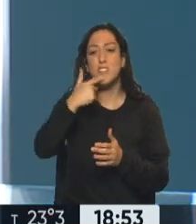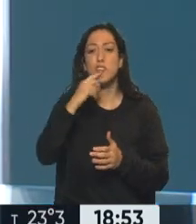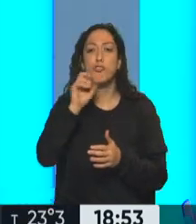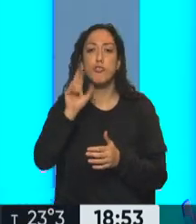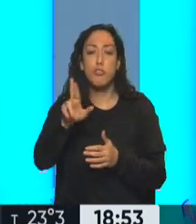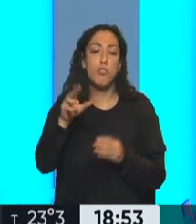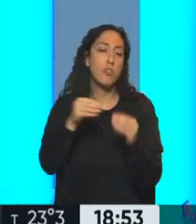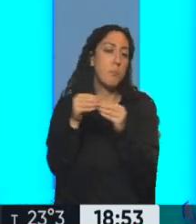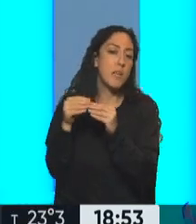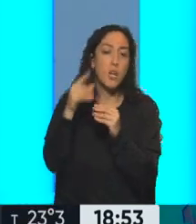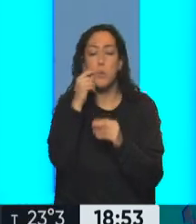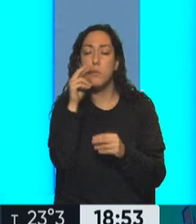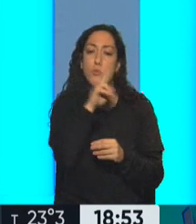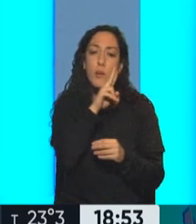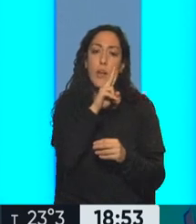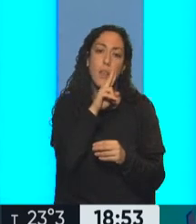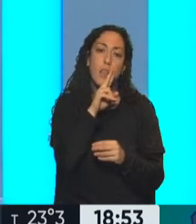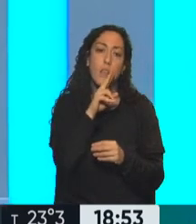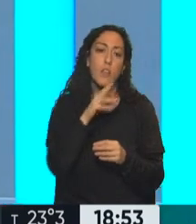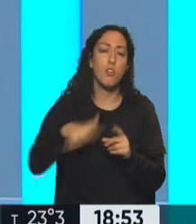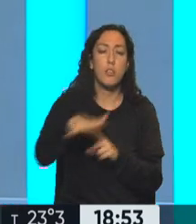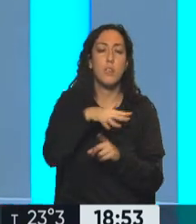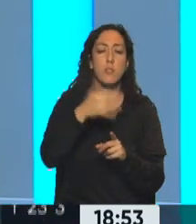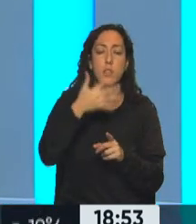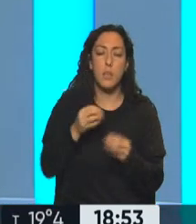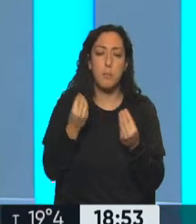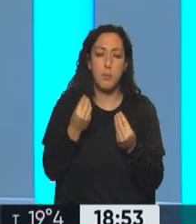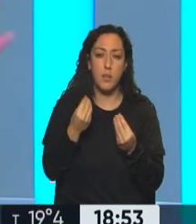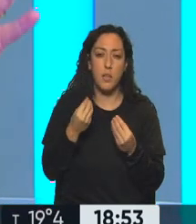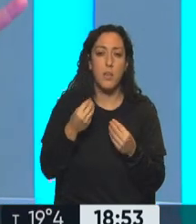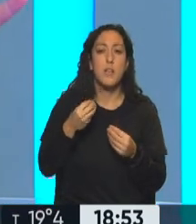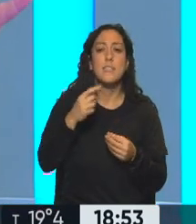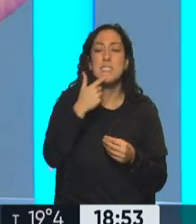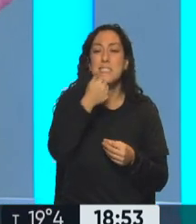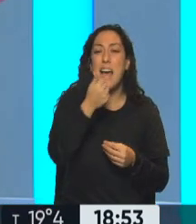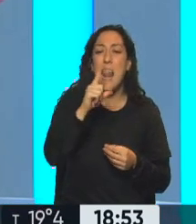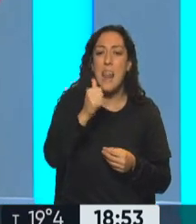y compañeras, por qué Milagro Sala está presa. Estamos en el 2022.